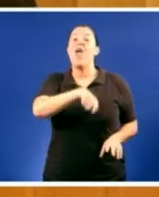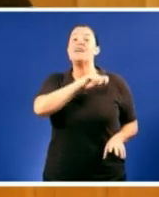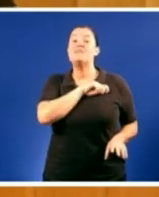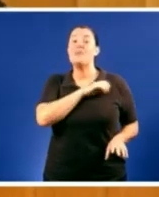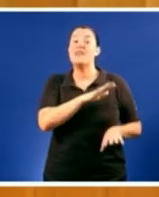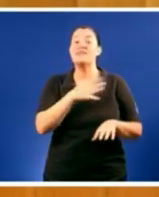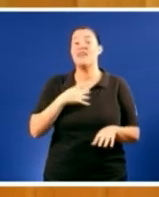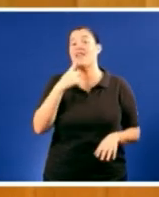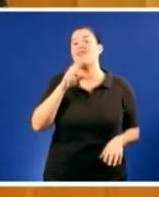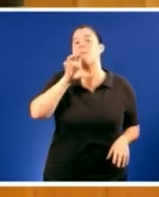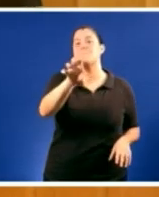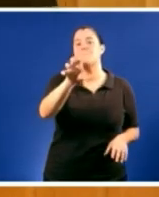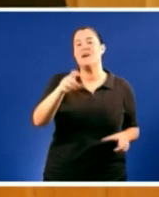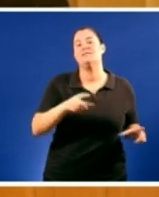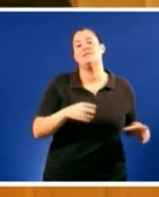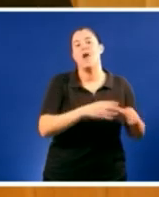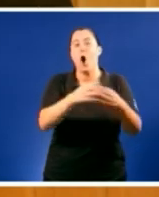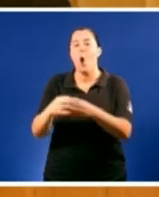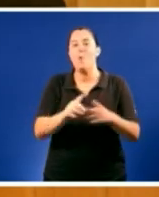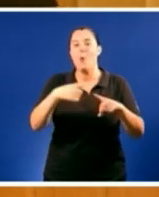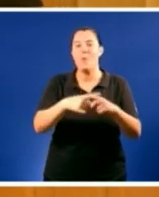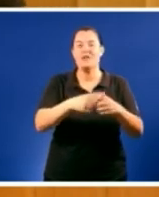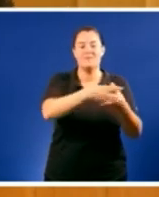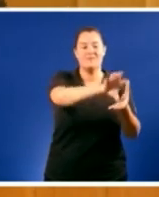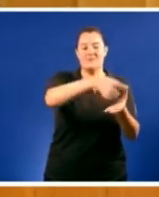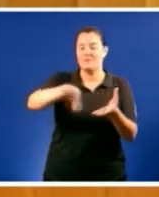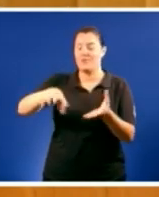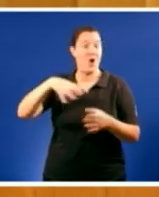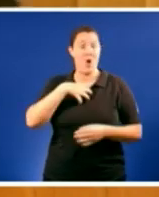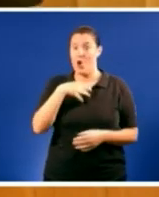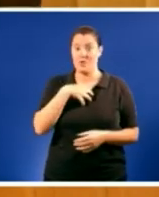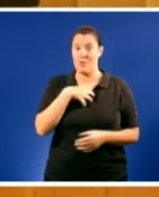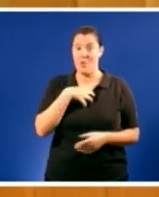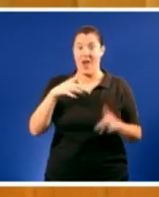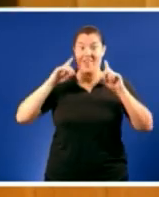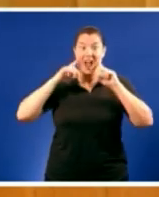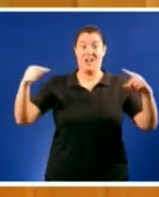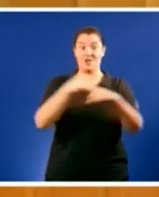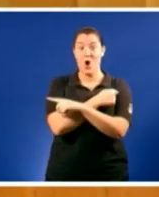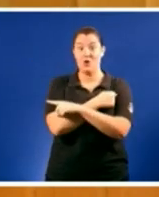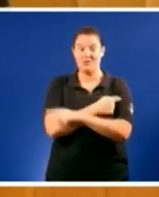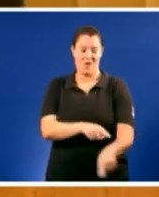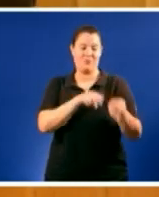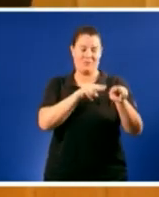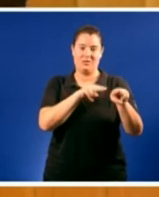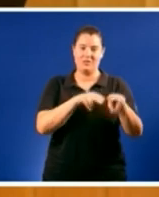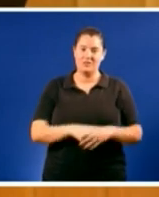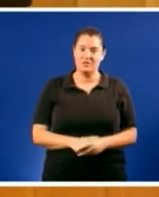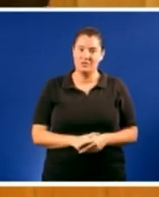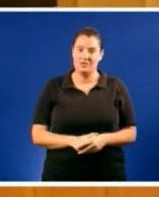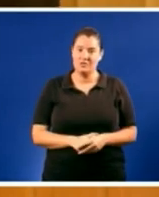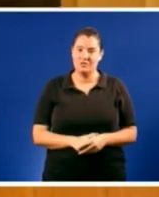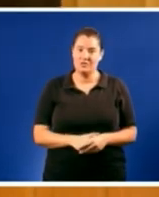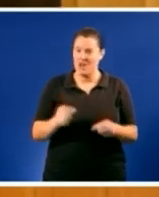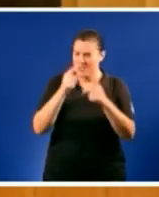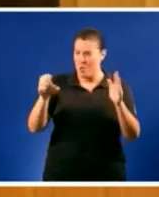e indivisible de todos os españoles e se non mandamos al ejército e ainda non se enterou de que é iso o único